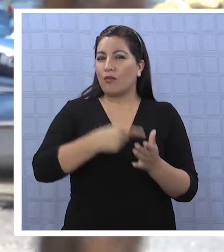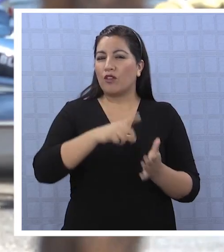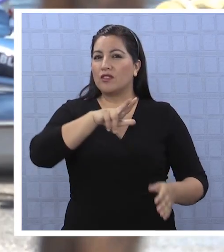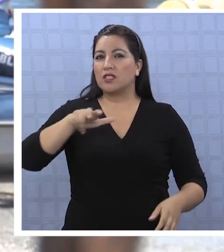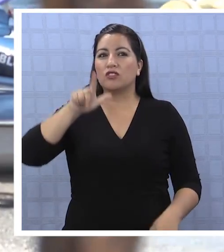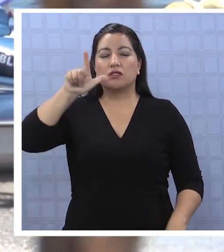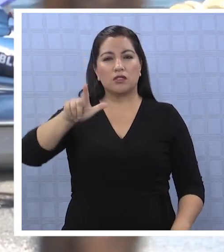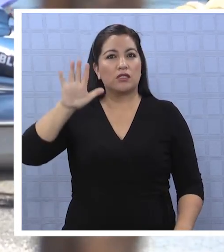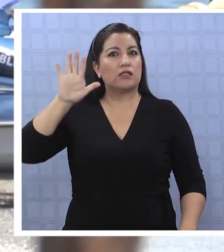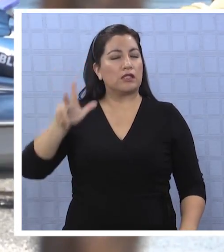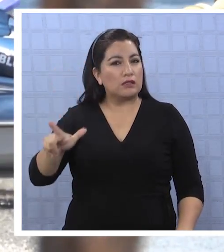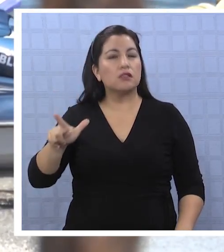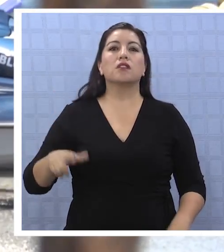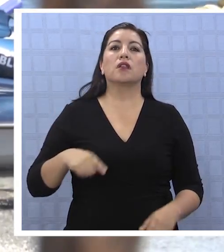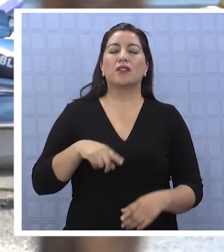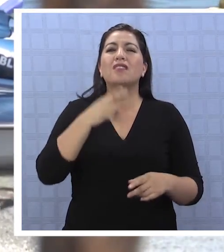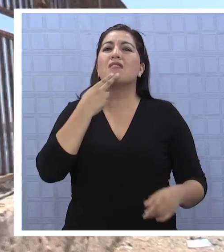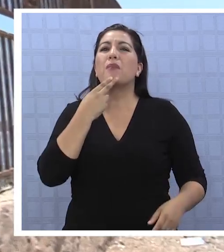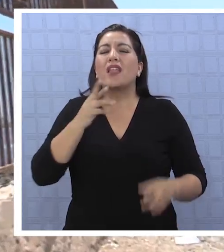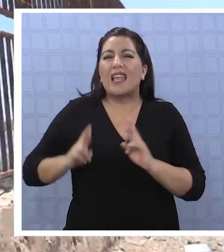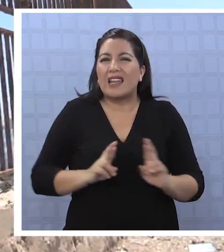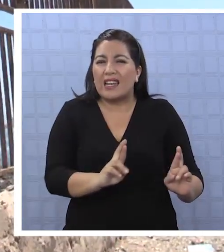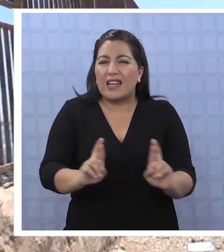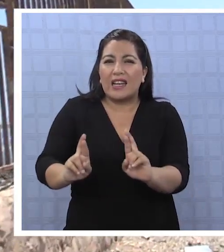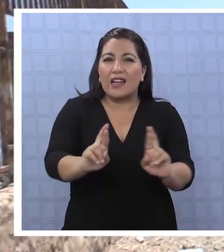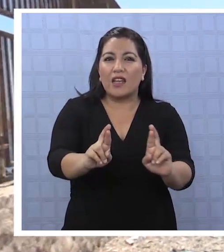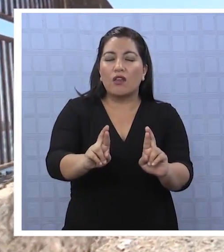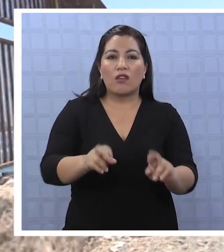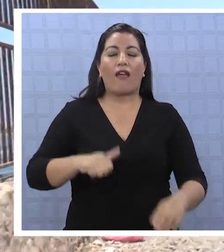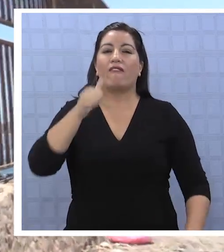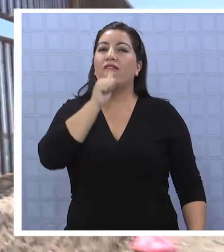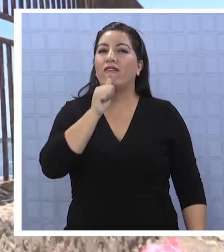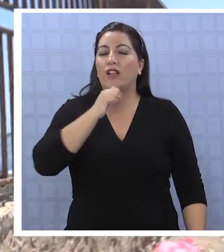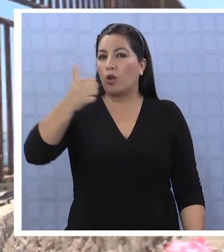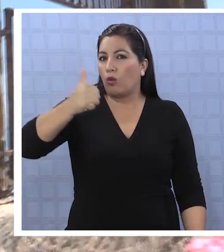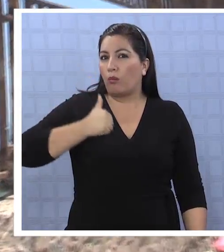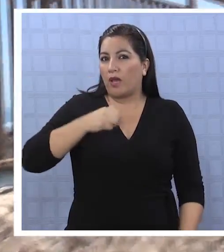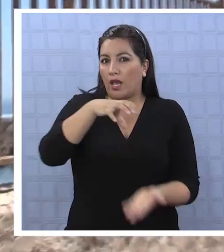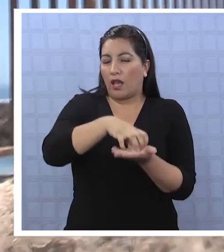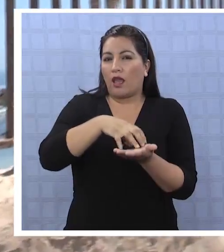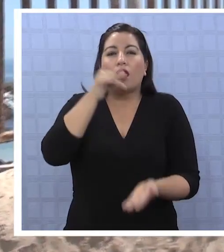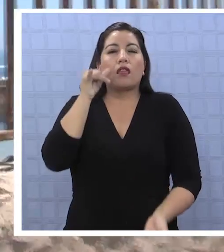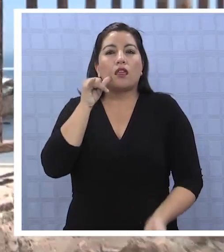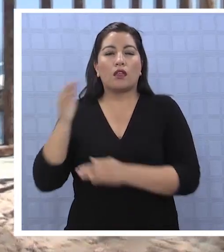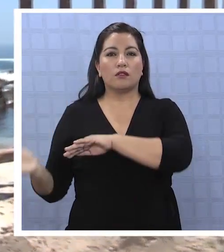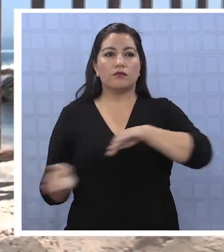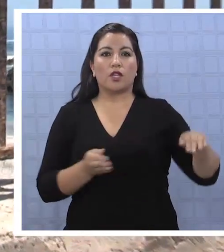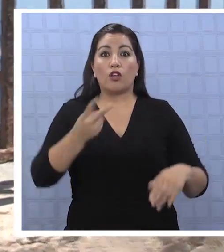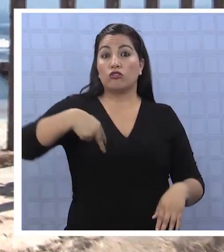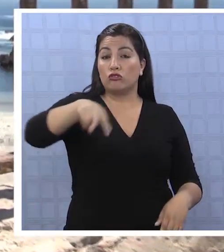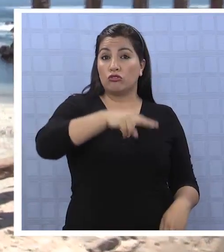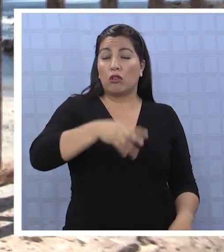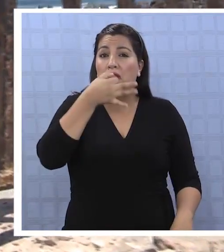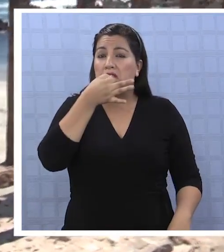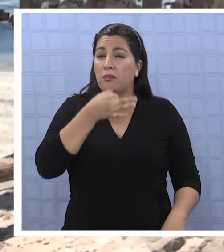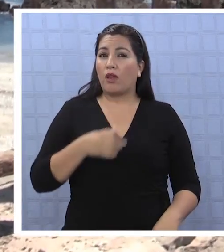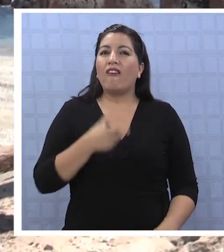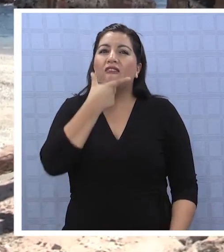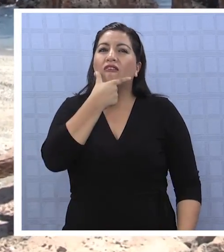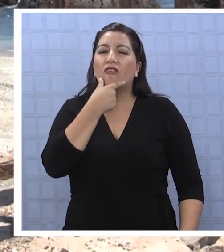todas las playas y ríos en Chile, algo que no se estaría cumpliendo en la ciudad. Nosotros creo que damos todas las facilidades para que la gente